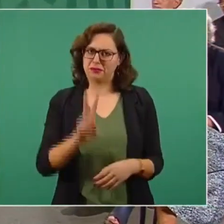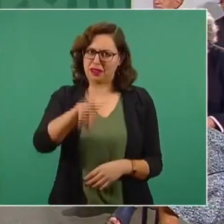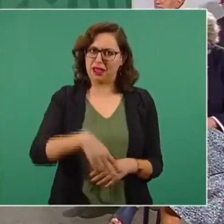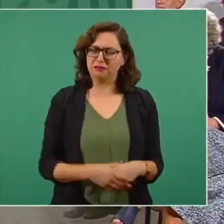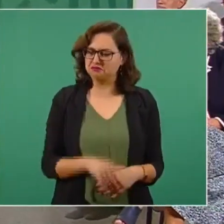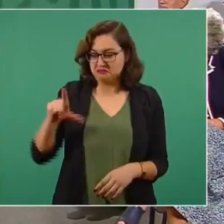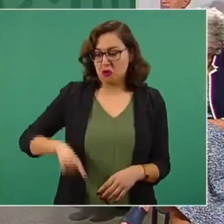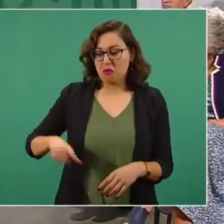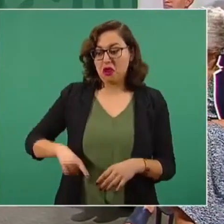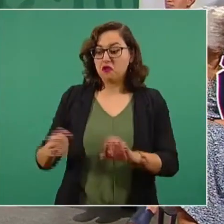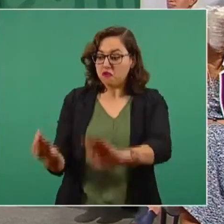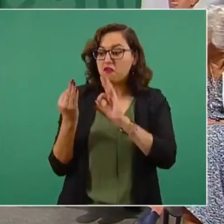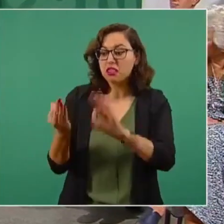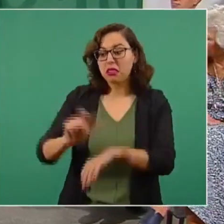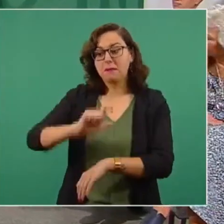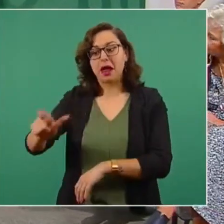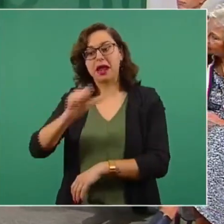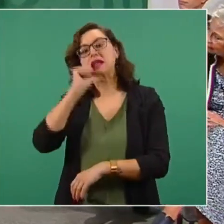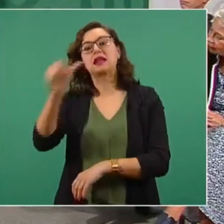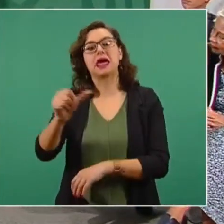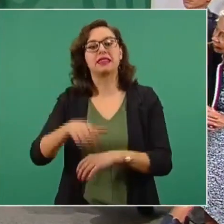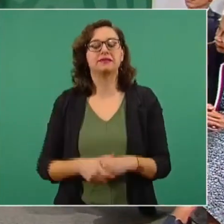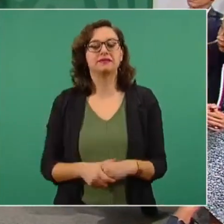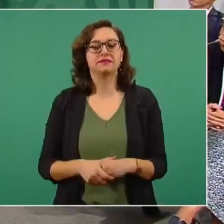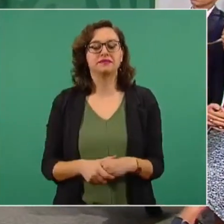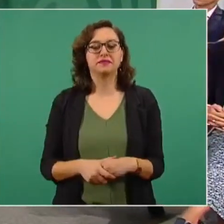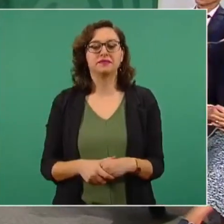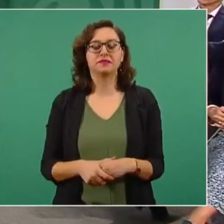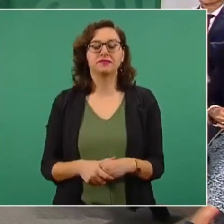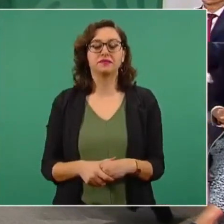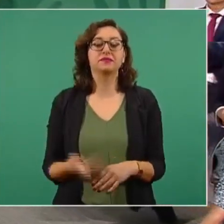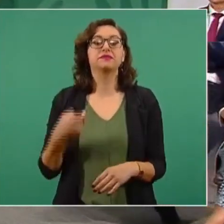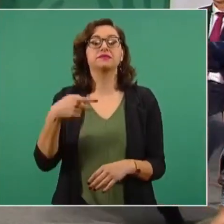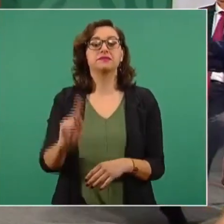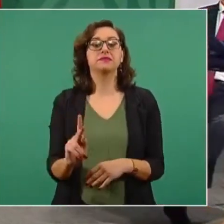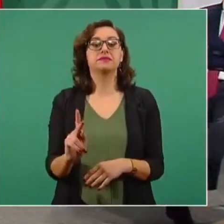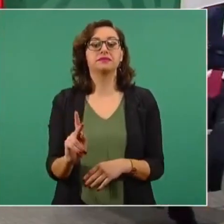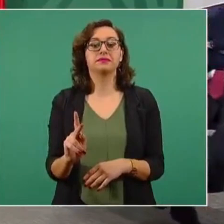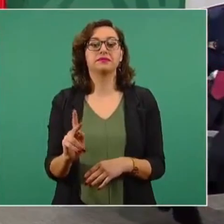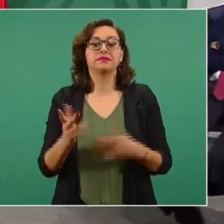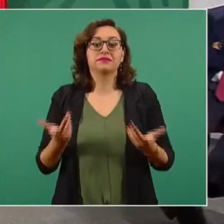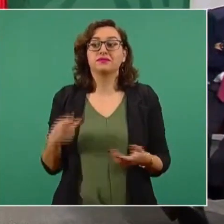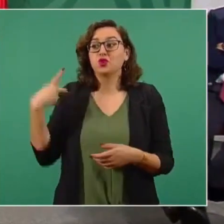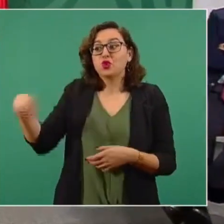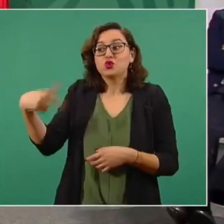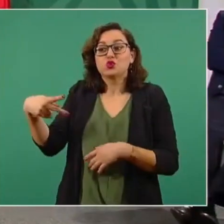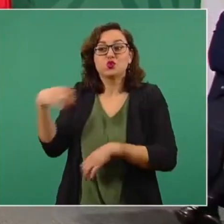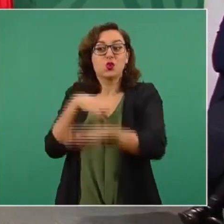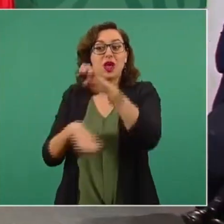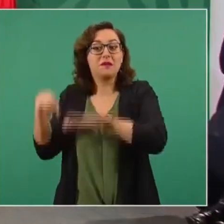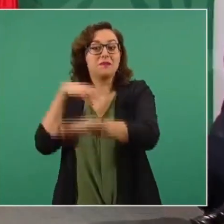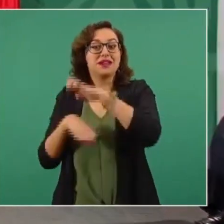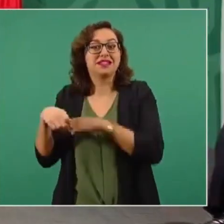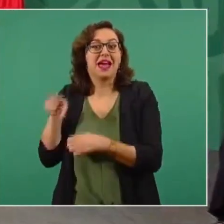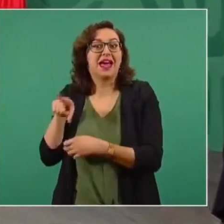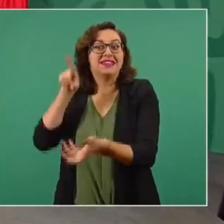puede ser que de manera directa no, pero si una empresa hace un negocio